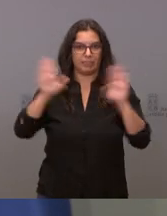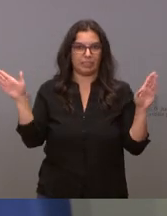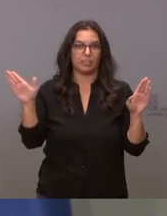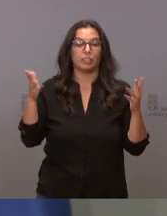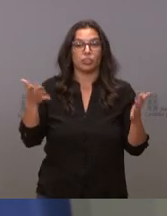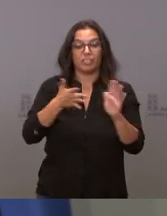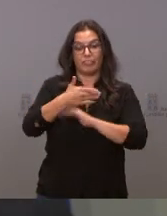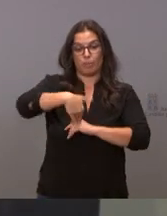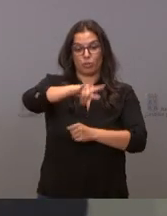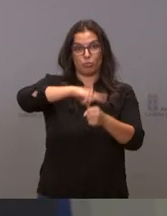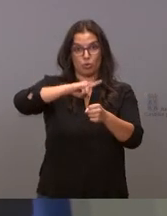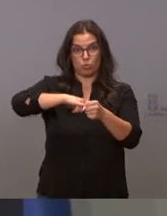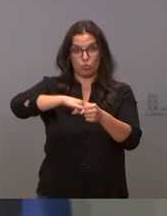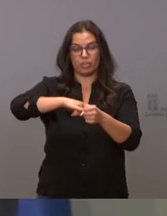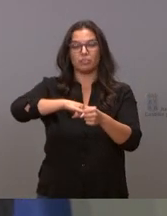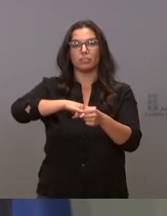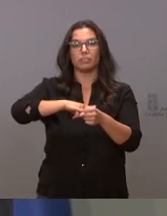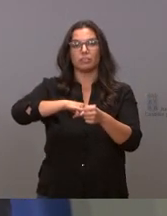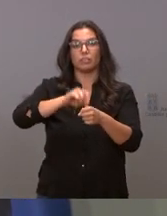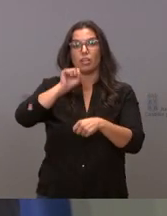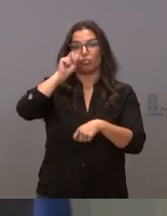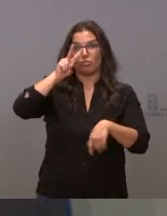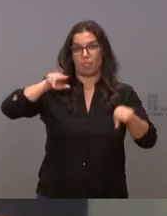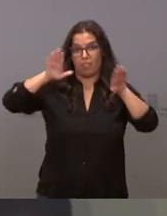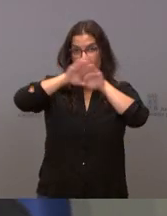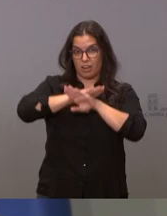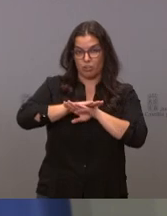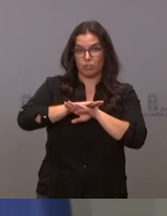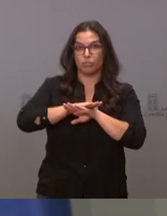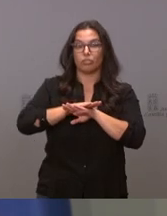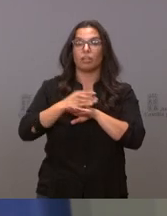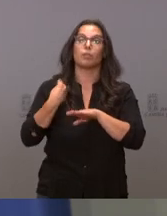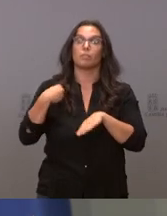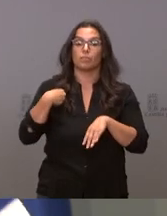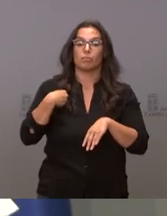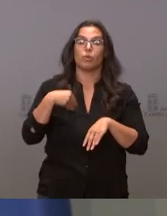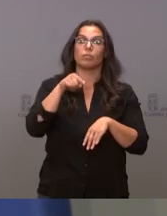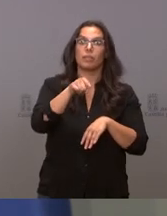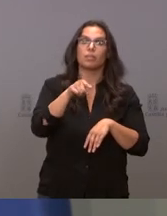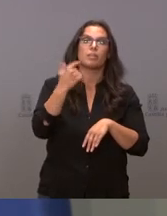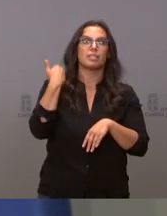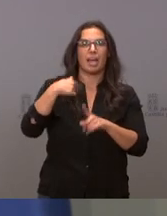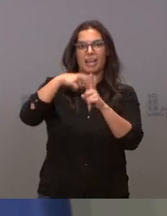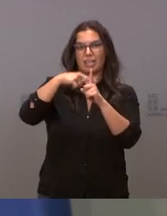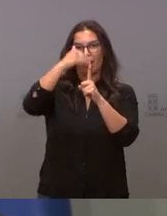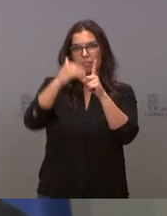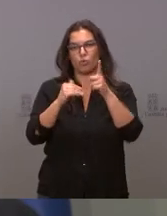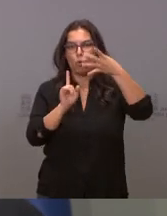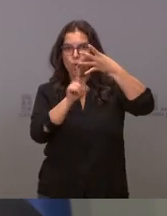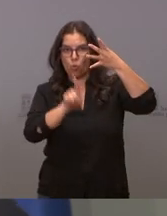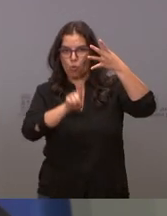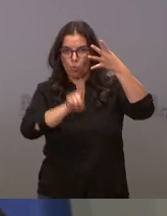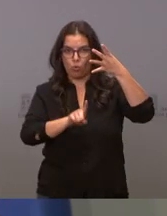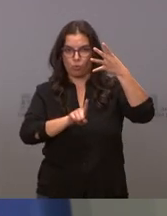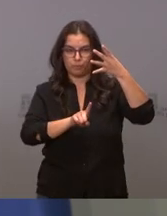el próximo lunes a las 23.59 horas, a las 0 horas, la comunidad entera pasará a nivel 1 de